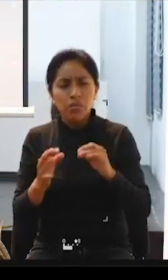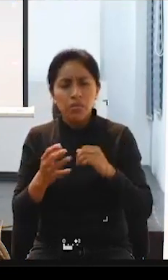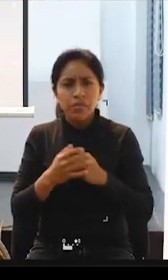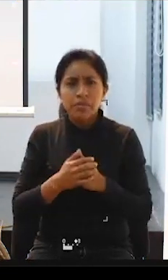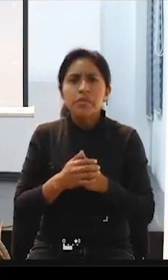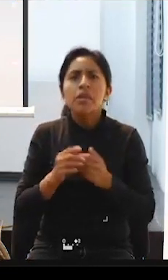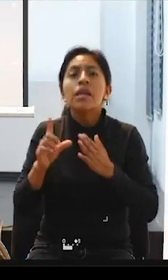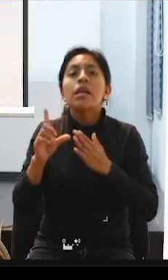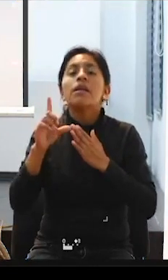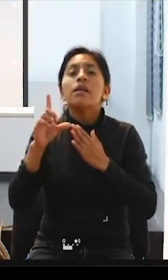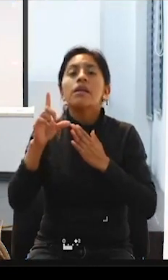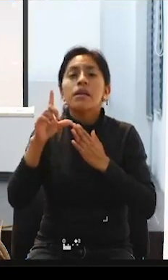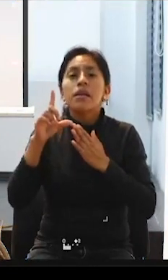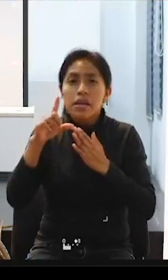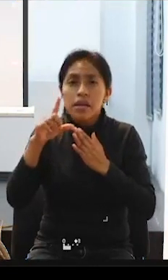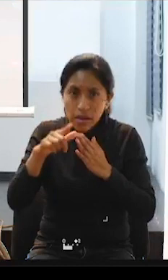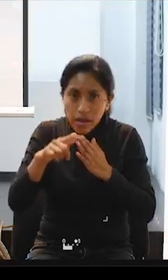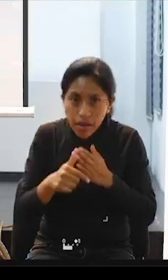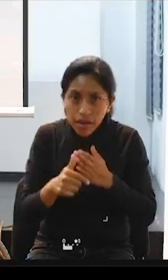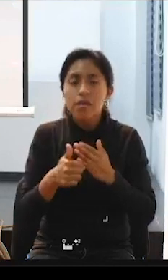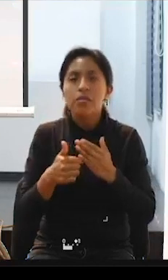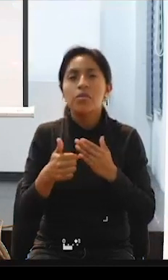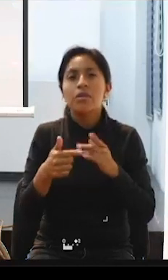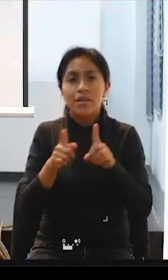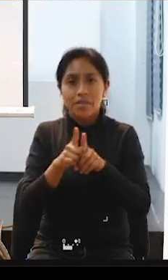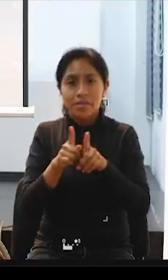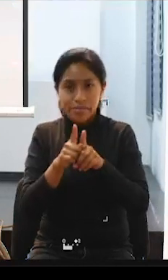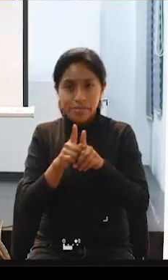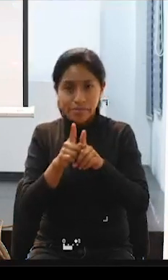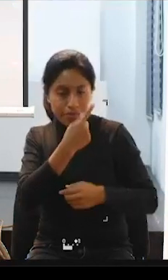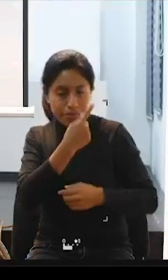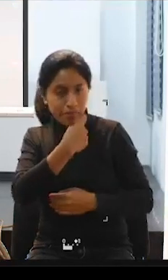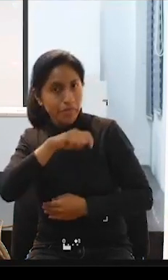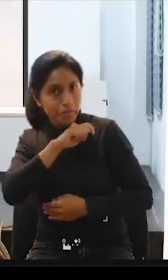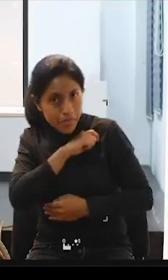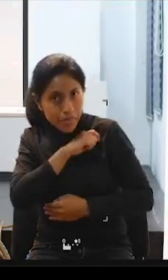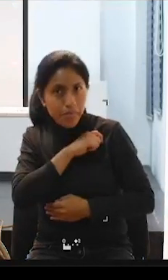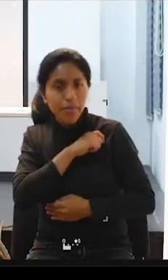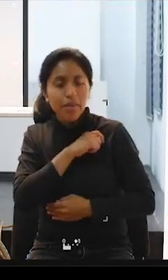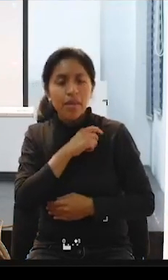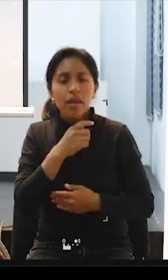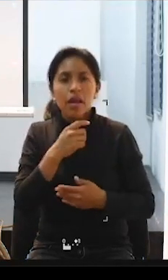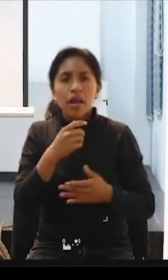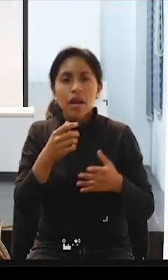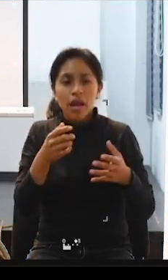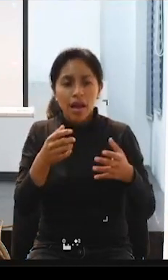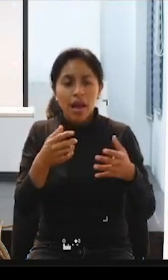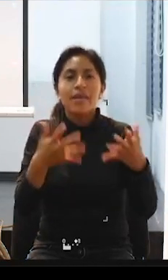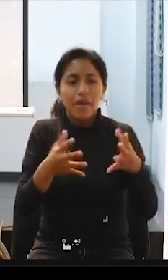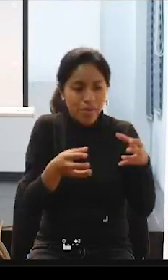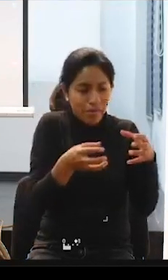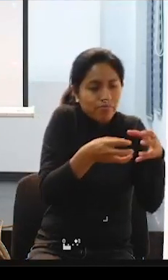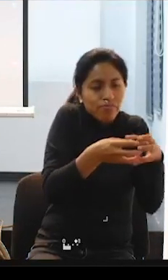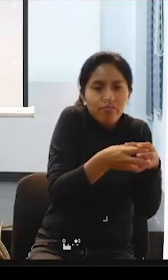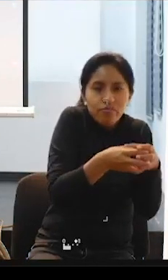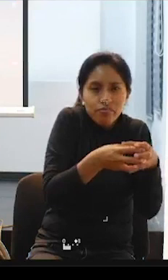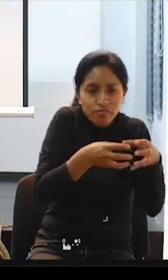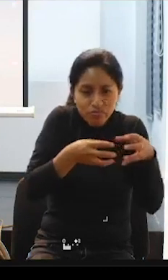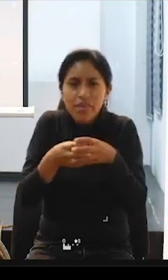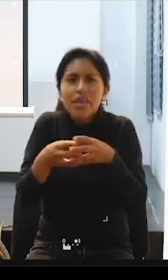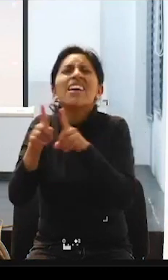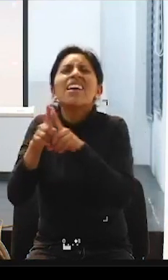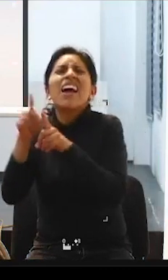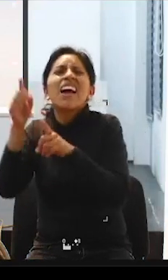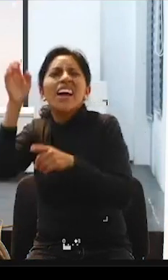pasaron diferentes, en el Ayuntamiento de Barcelona, pasaron diferentes grupos políticos